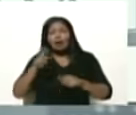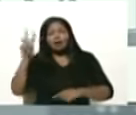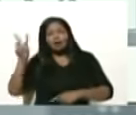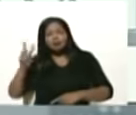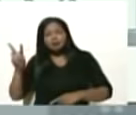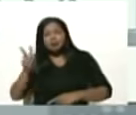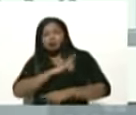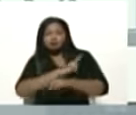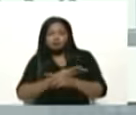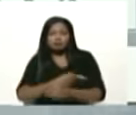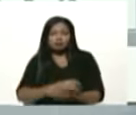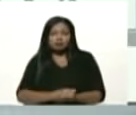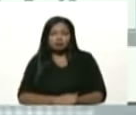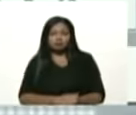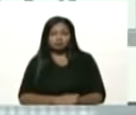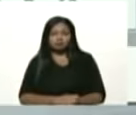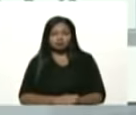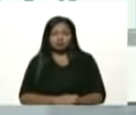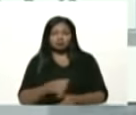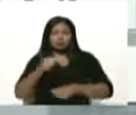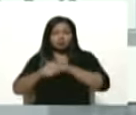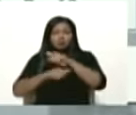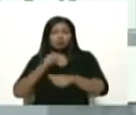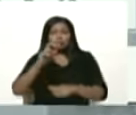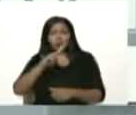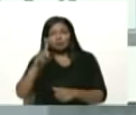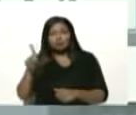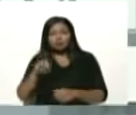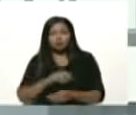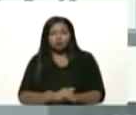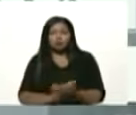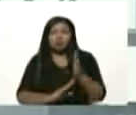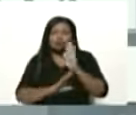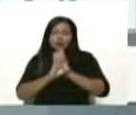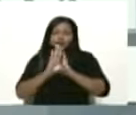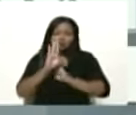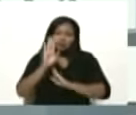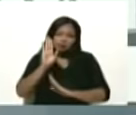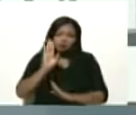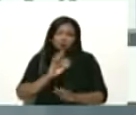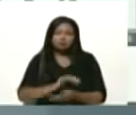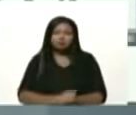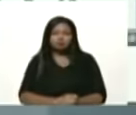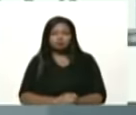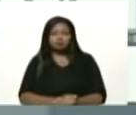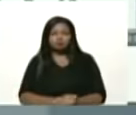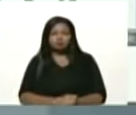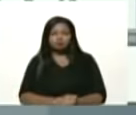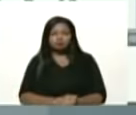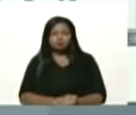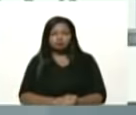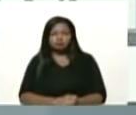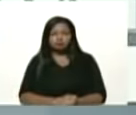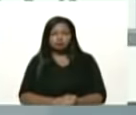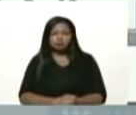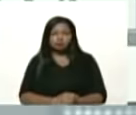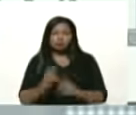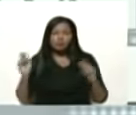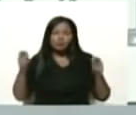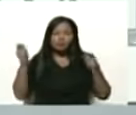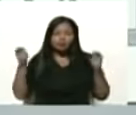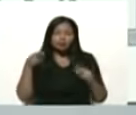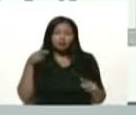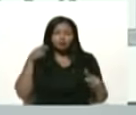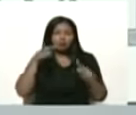potencia del siglo XXI, a la Venezuela del crecimiento, a la Venezuela de la prosperidad, hacia allá